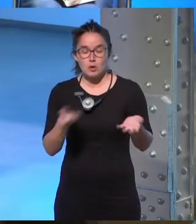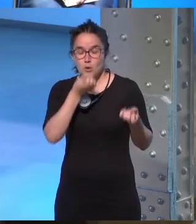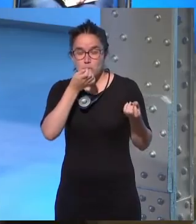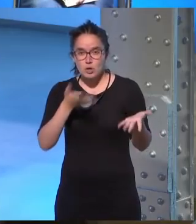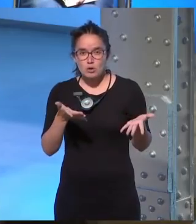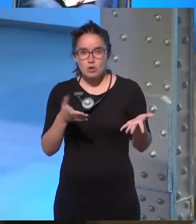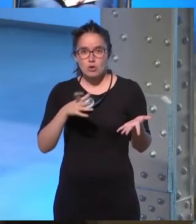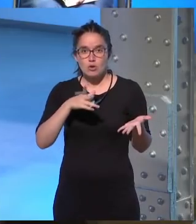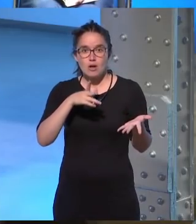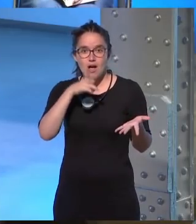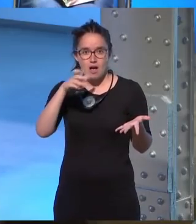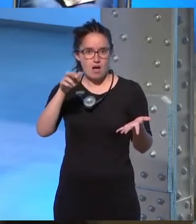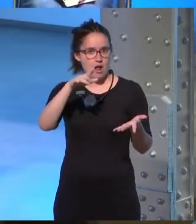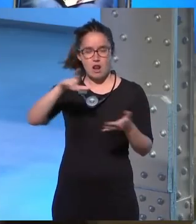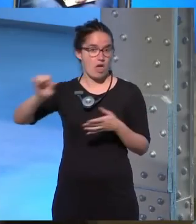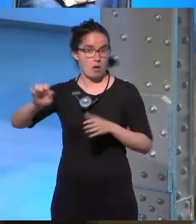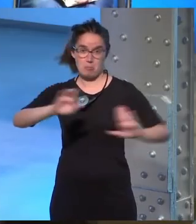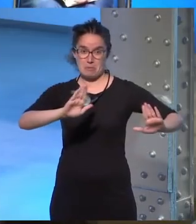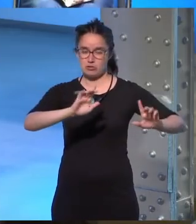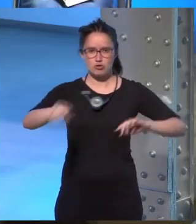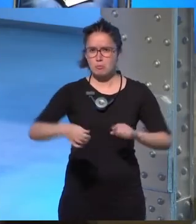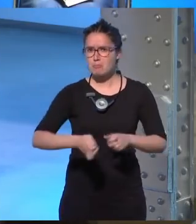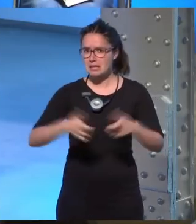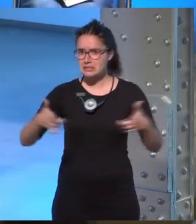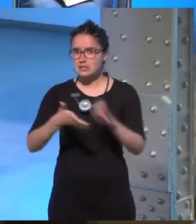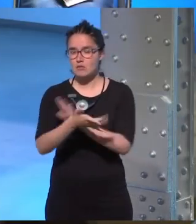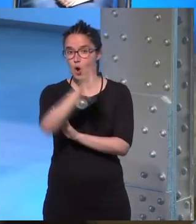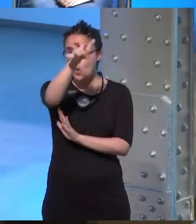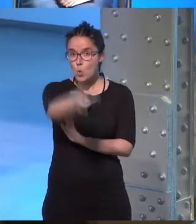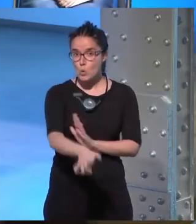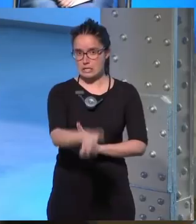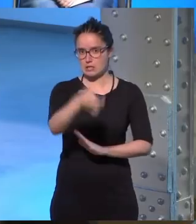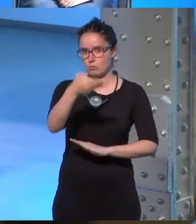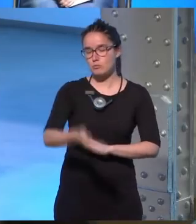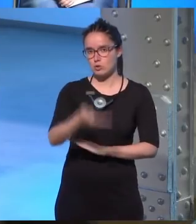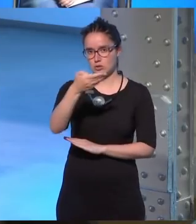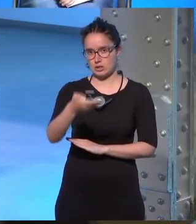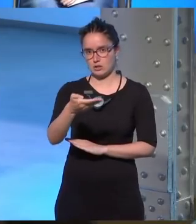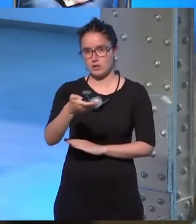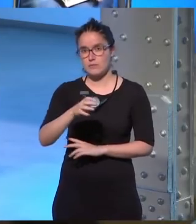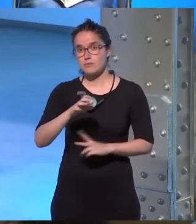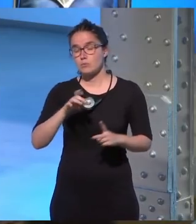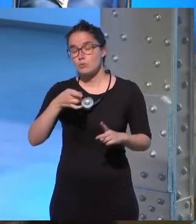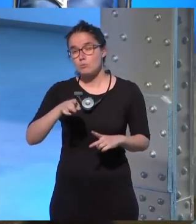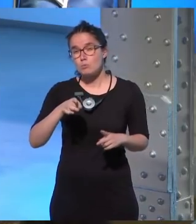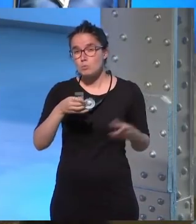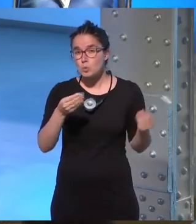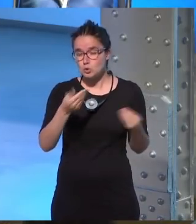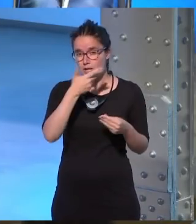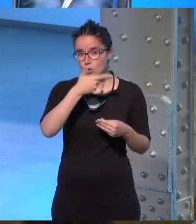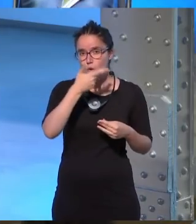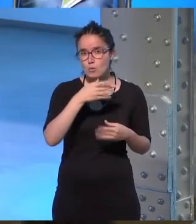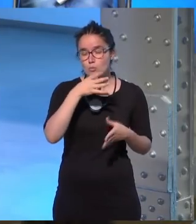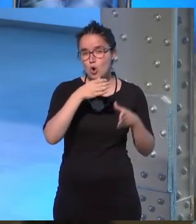Pero bueno, Harley no es solo eso, pero es una de las figuras claves de ese movimiento. Desde luego, muchos la